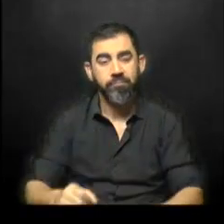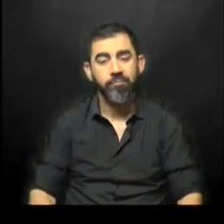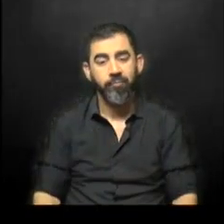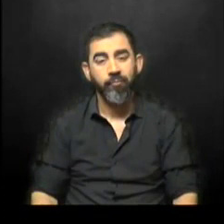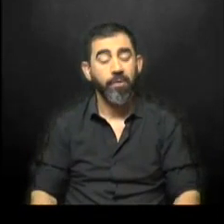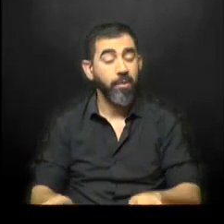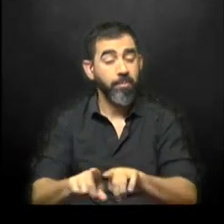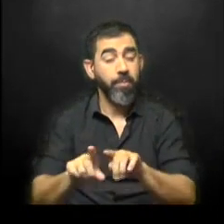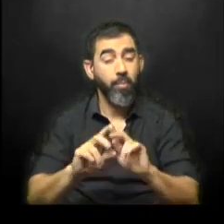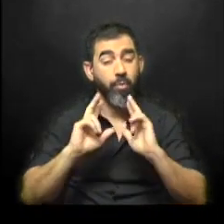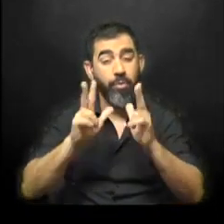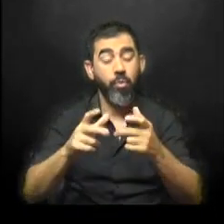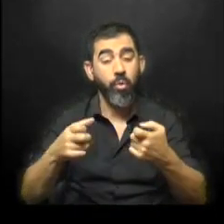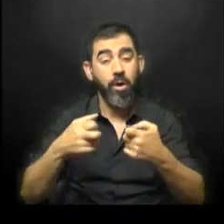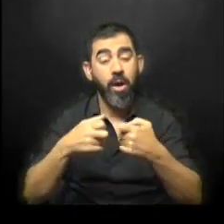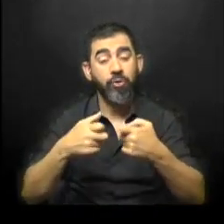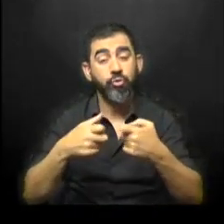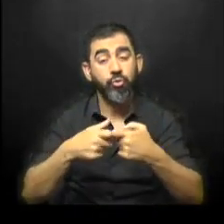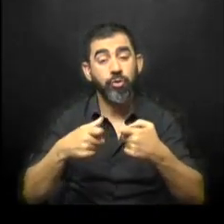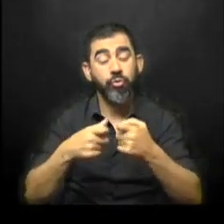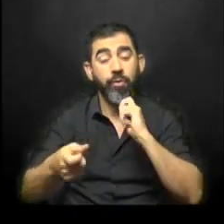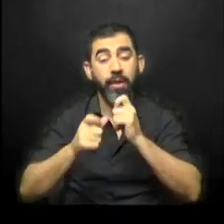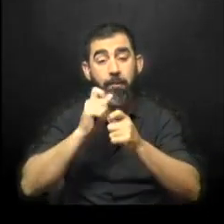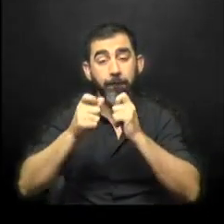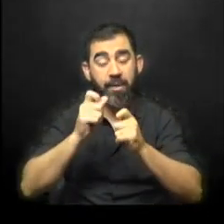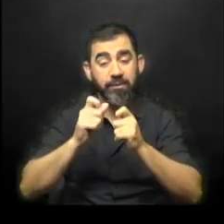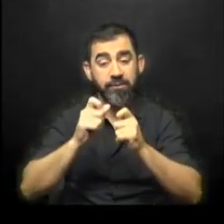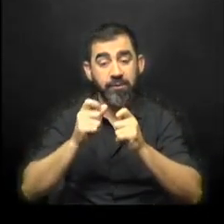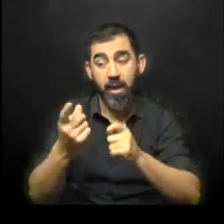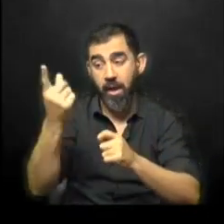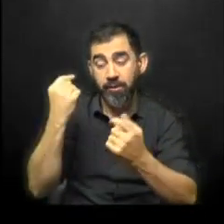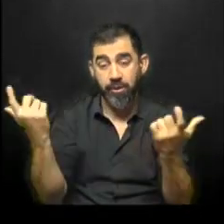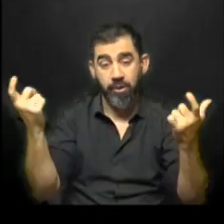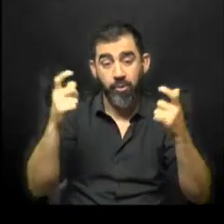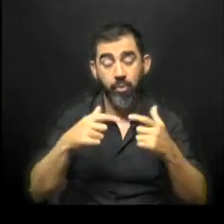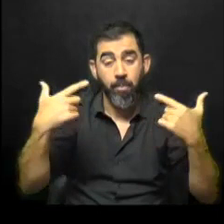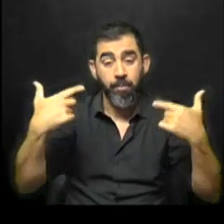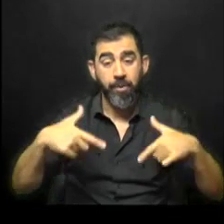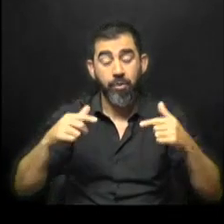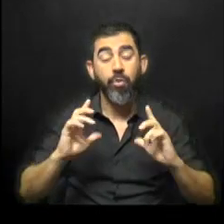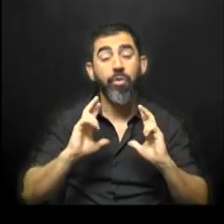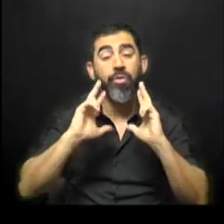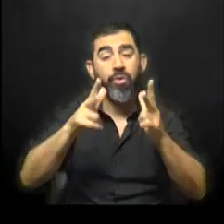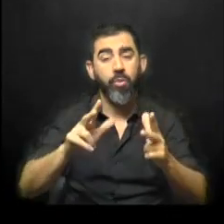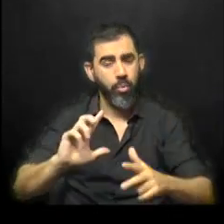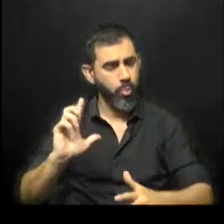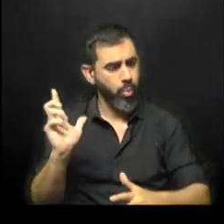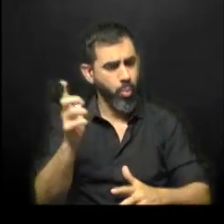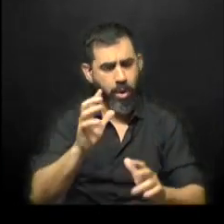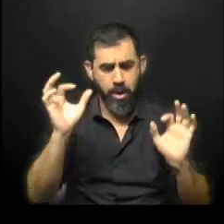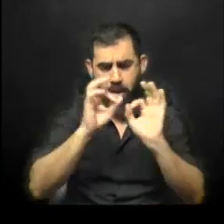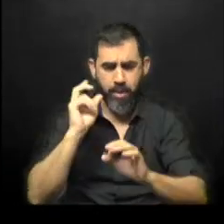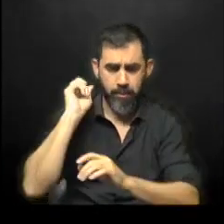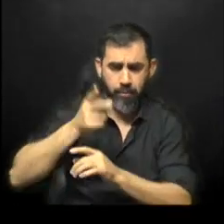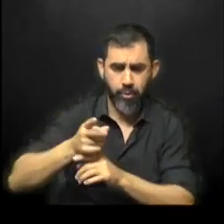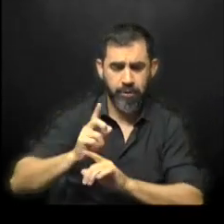se expresó la asociación de la prensa del Uruguay que se recibió ayer por el ministro Luis Alberto Ojeber quien garantizó que no había ninguna orden de